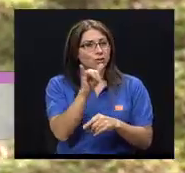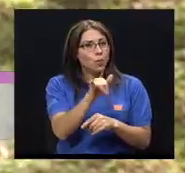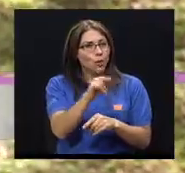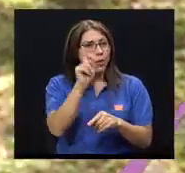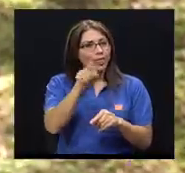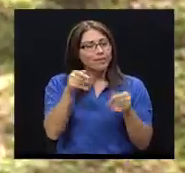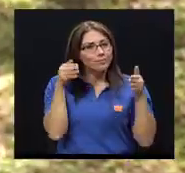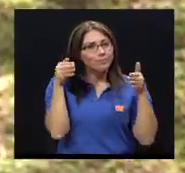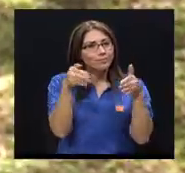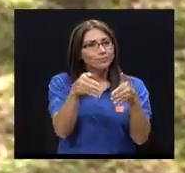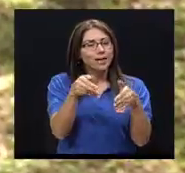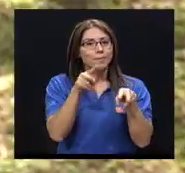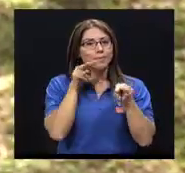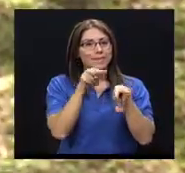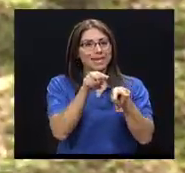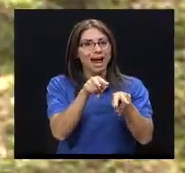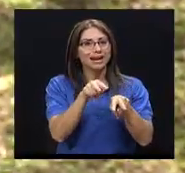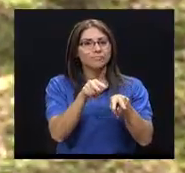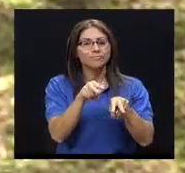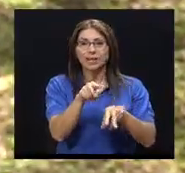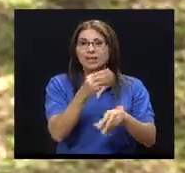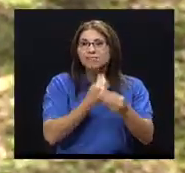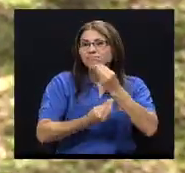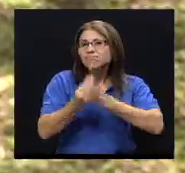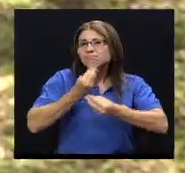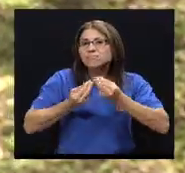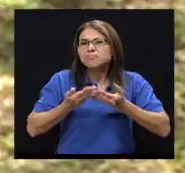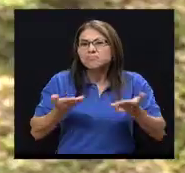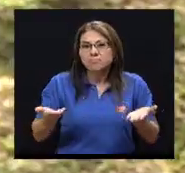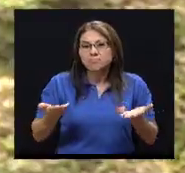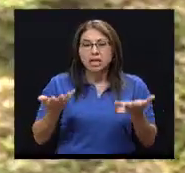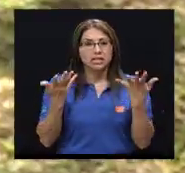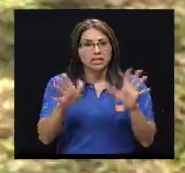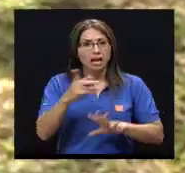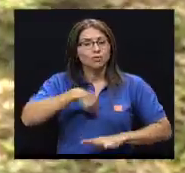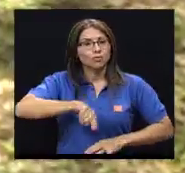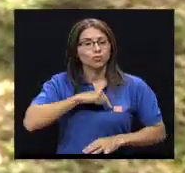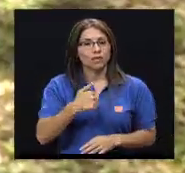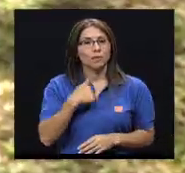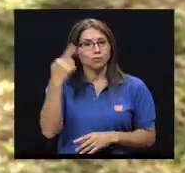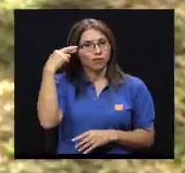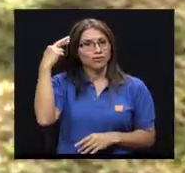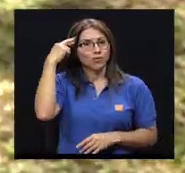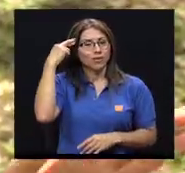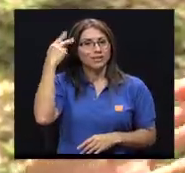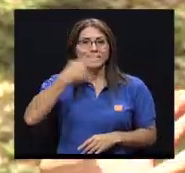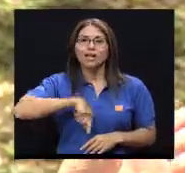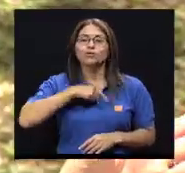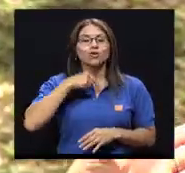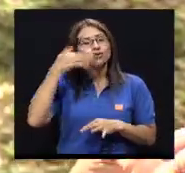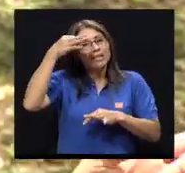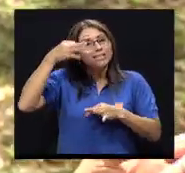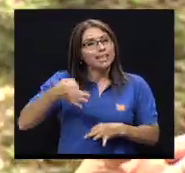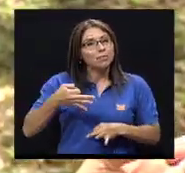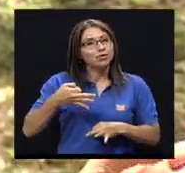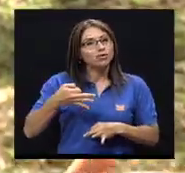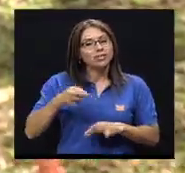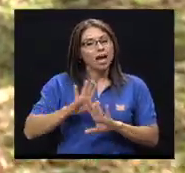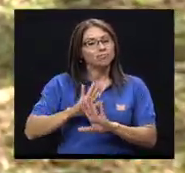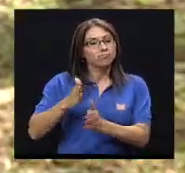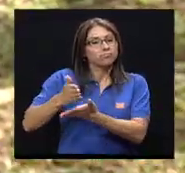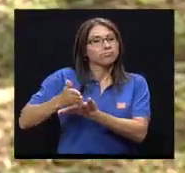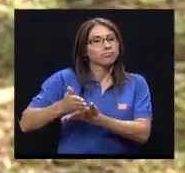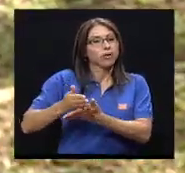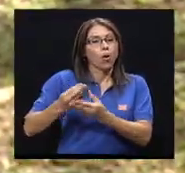de quiebre. Eso es lo que tenemos que vigilar. ¿Qué alimentación estamos llevando? Tenemos ya nuestras razones por las que decidimos eliminar los productos de origen animal,